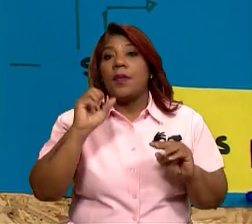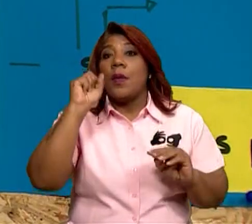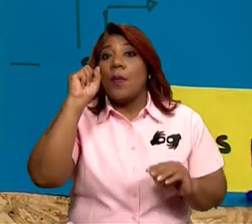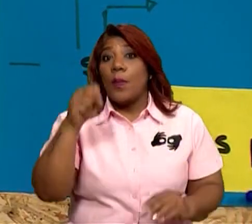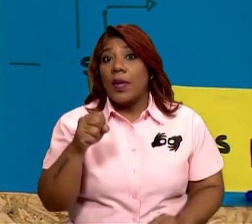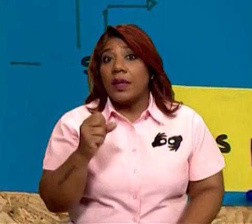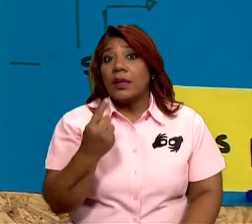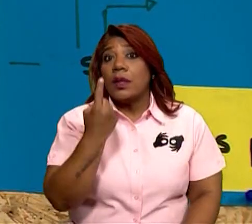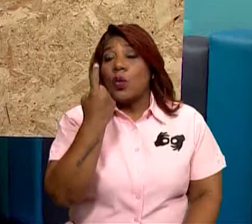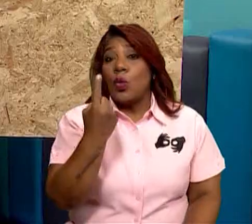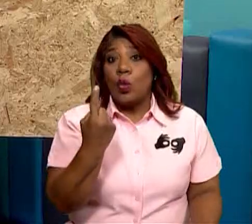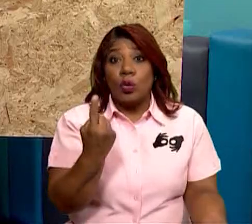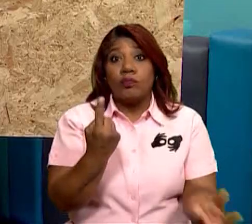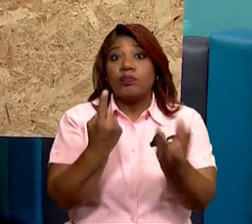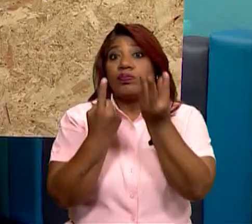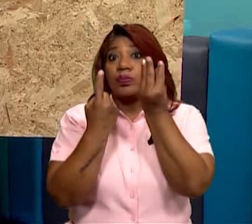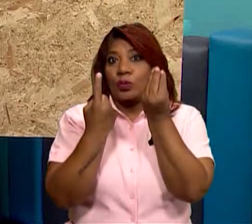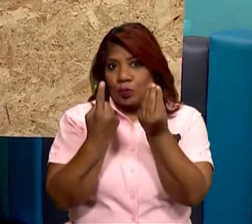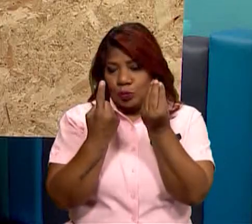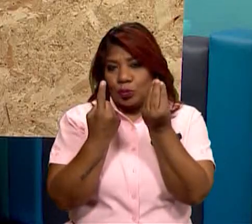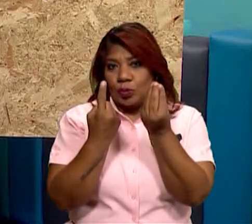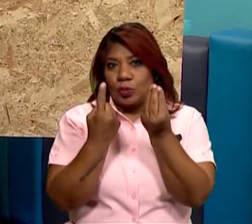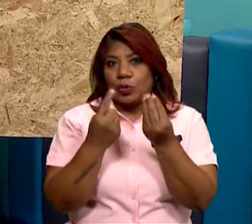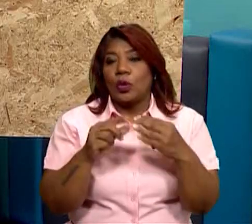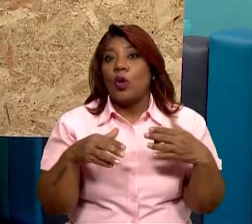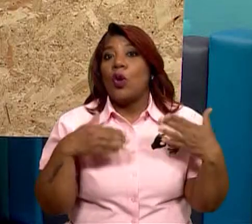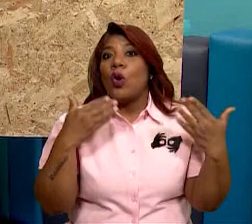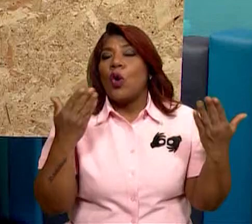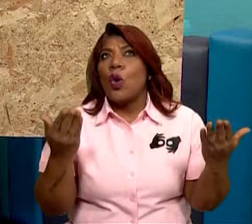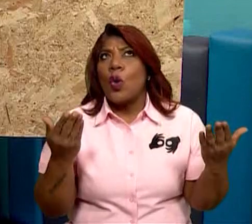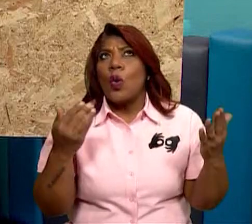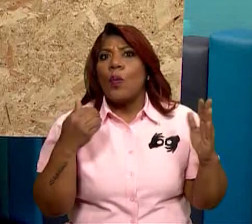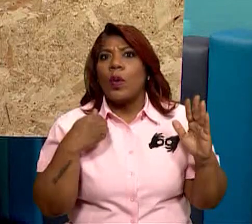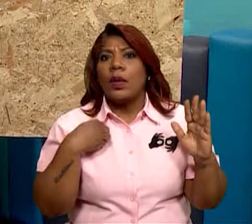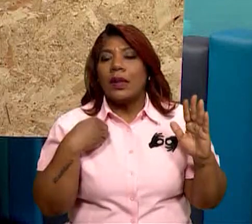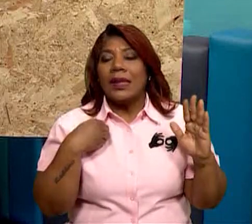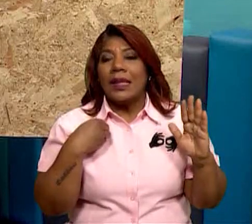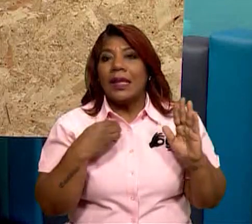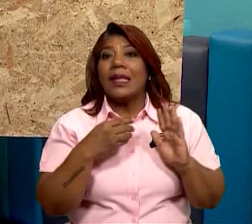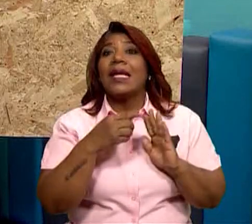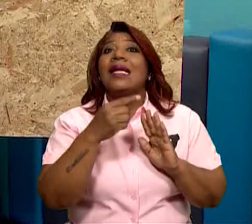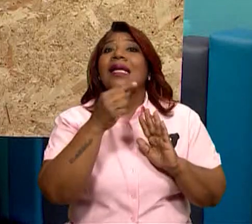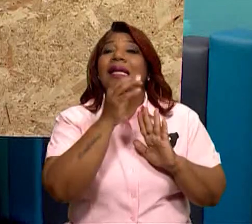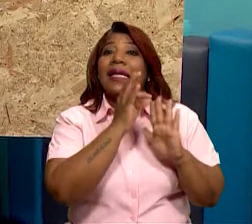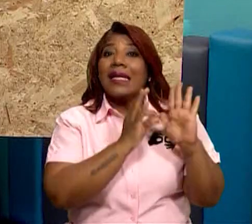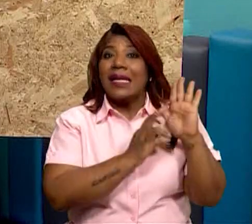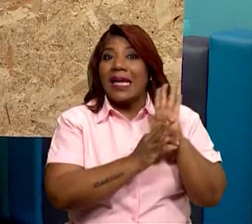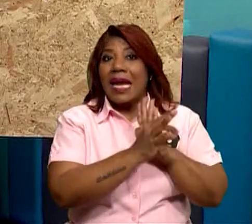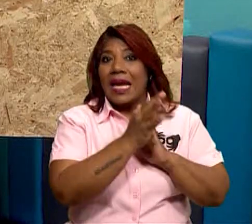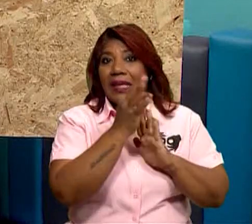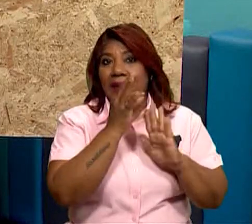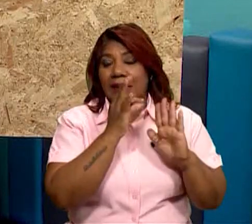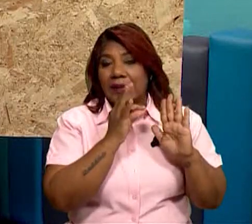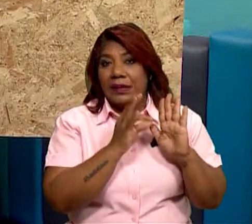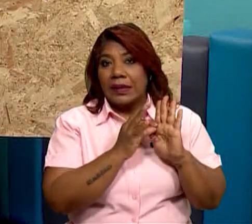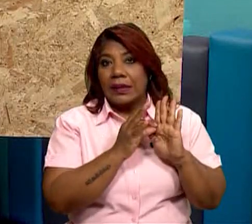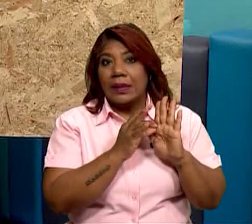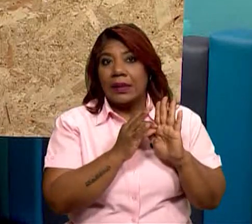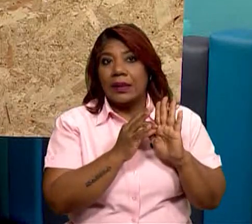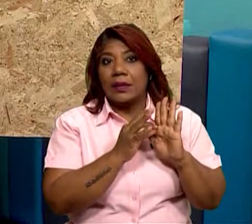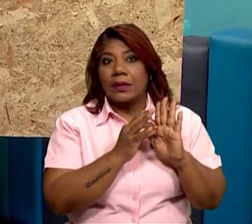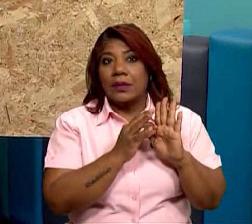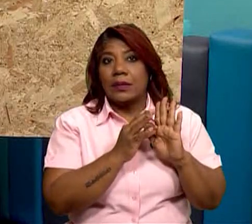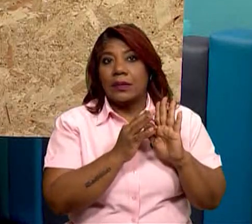pluricelulares. Pero ahora vamos a ver cómo se conforman esas células o esos organismos unicelulares. Dice, son